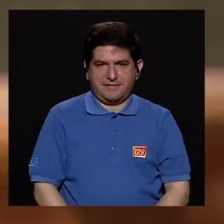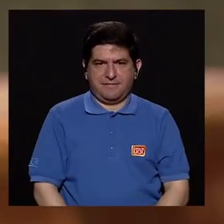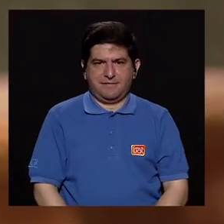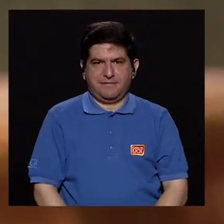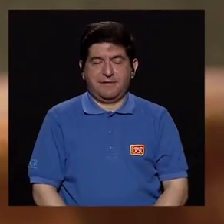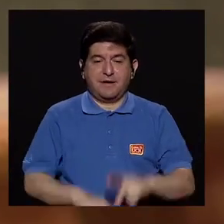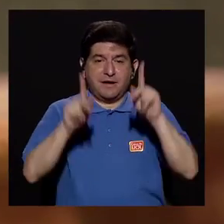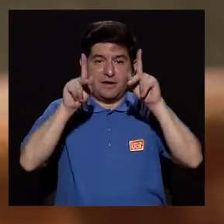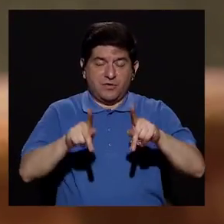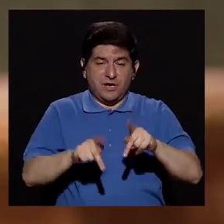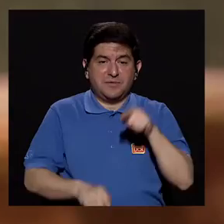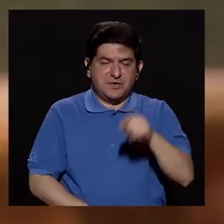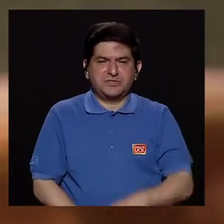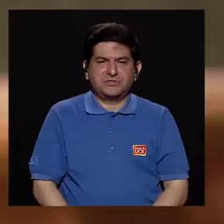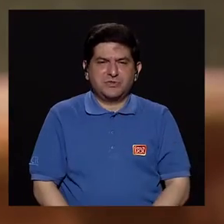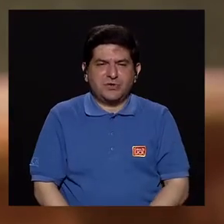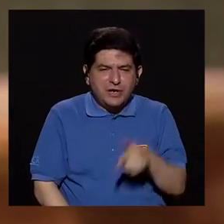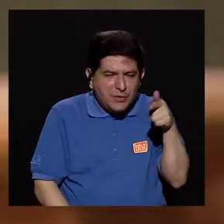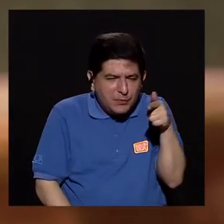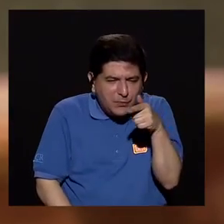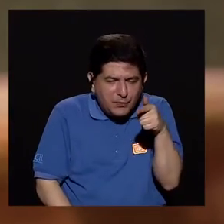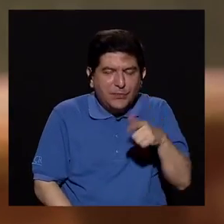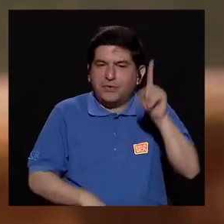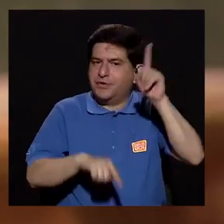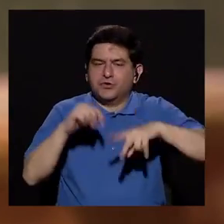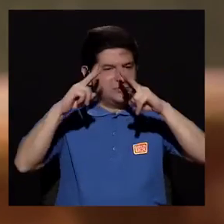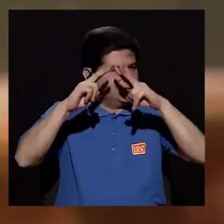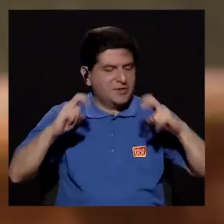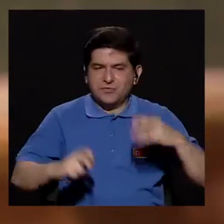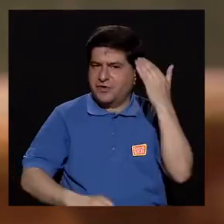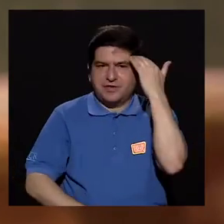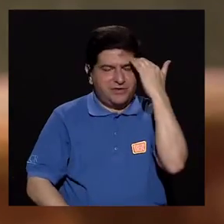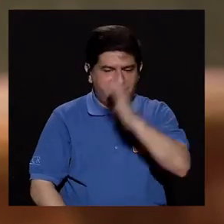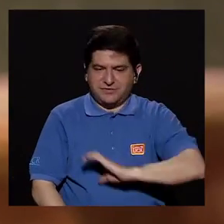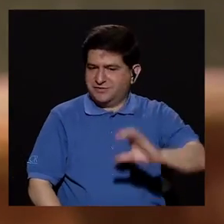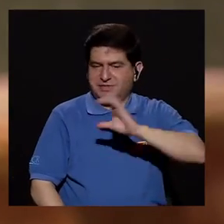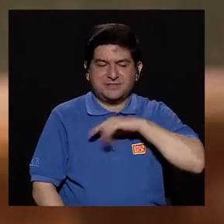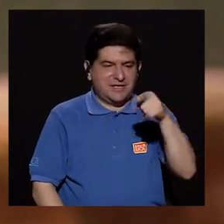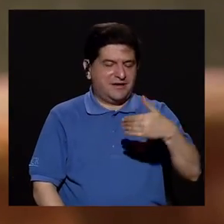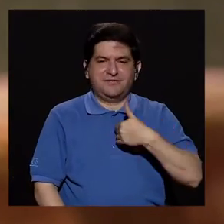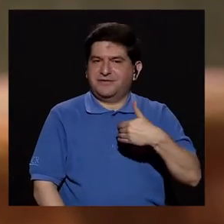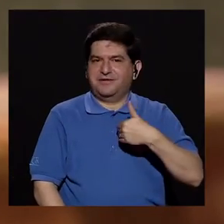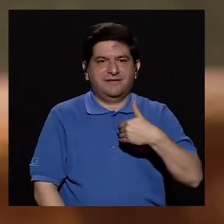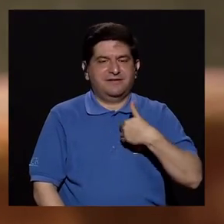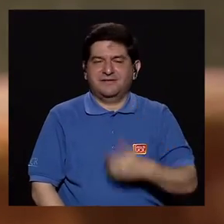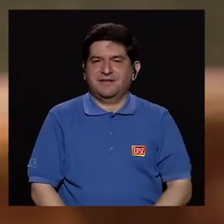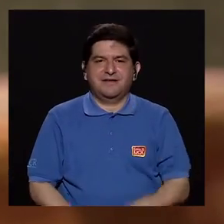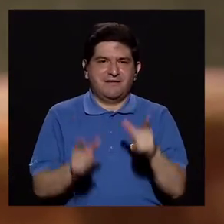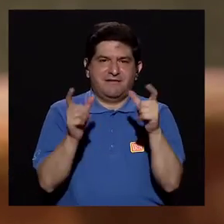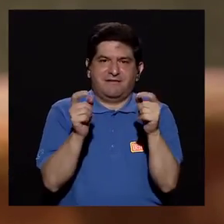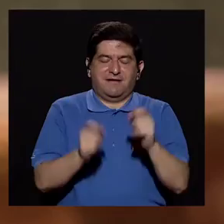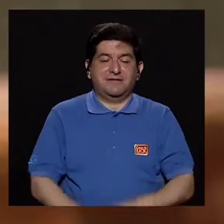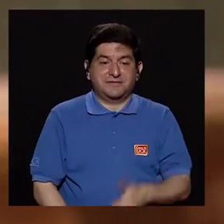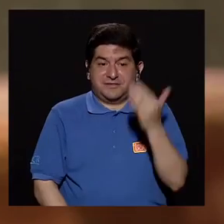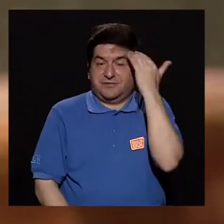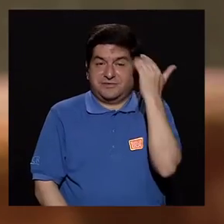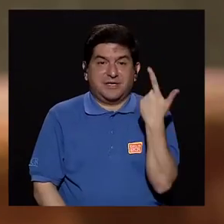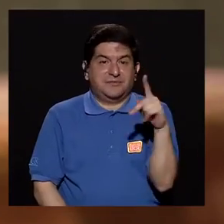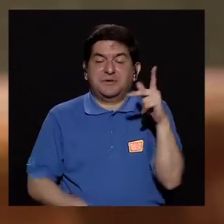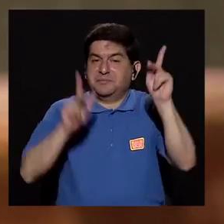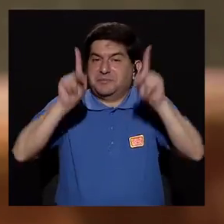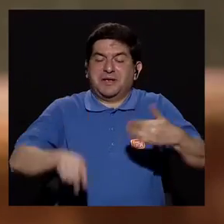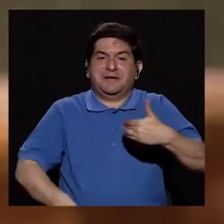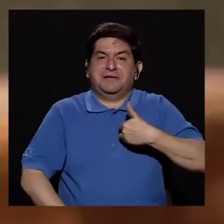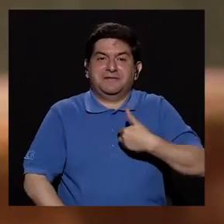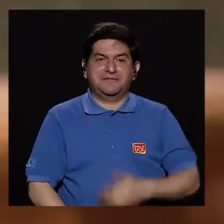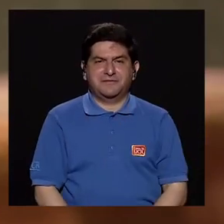Lo que alguien queme no se puede analizar, no se puede saber las características de ese tumor, de manera que no sabemos el riesgo de ese paciente.